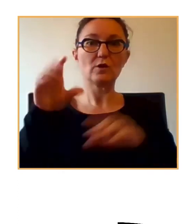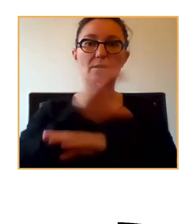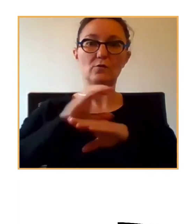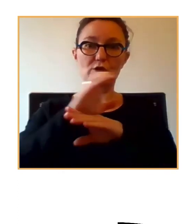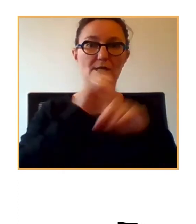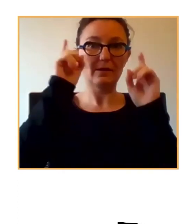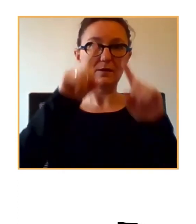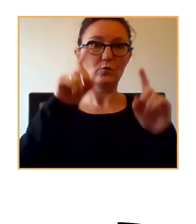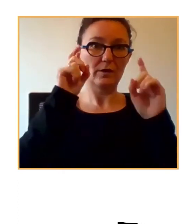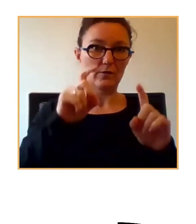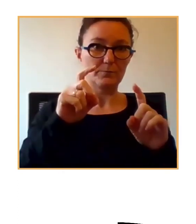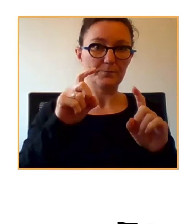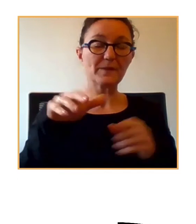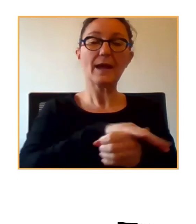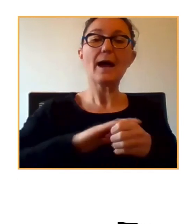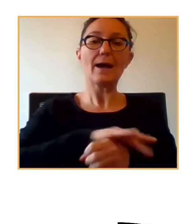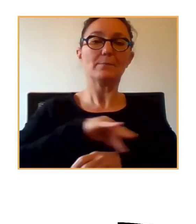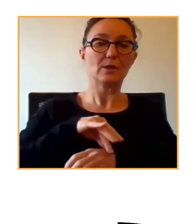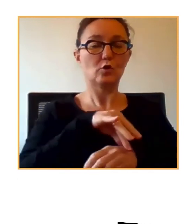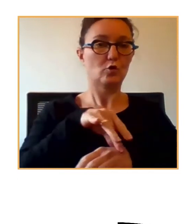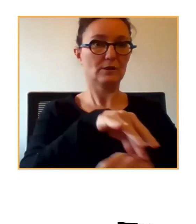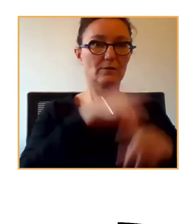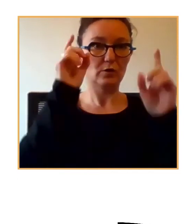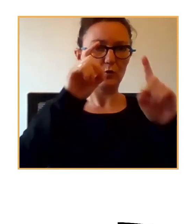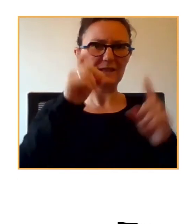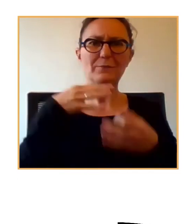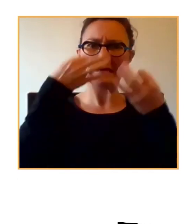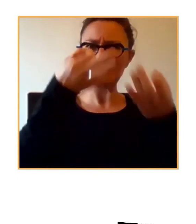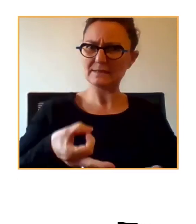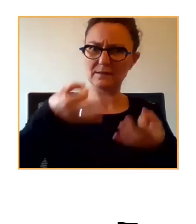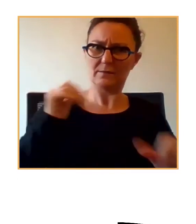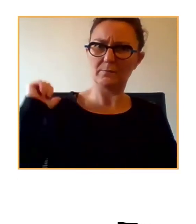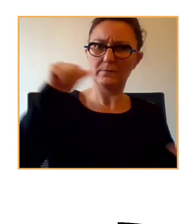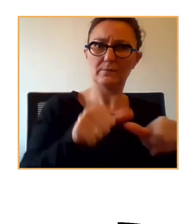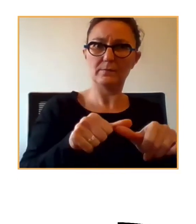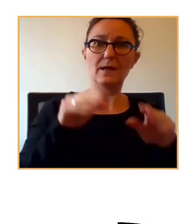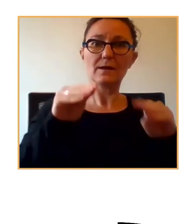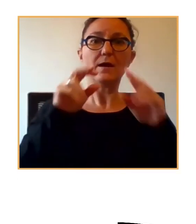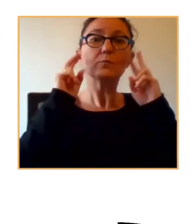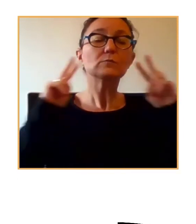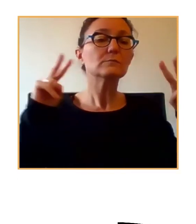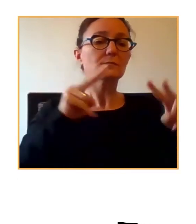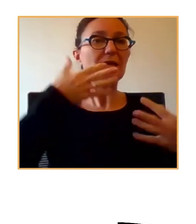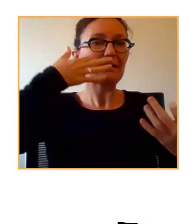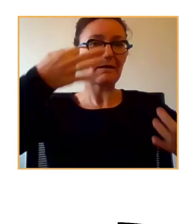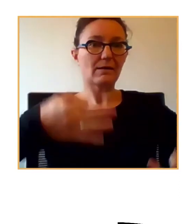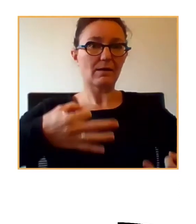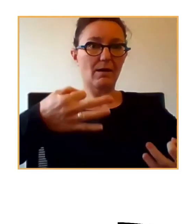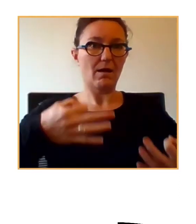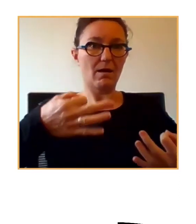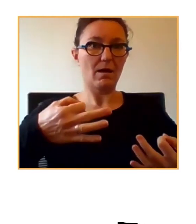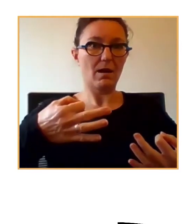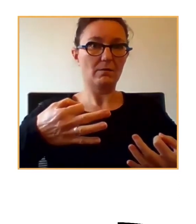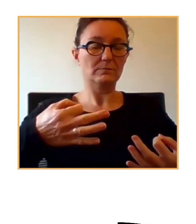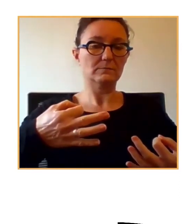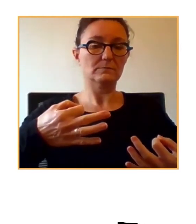siempre desde el ámbito de la orientación educativa. Todo ello yo creo que le permite tener una visión real sobre las necesidades de los